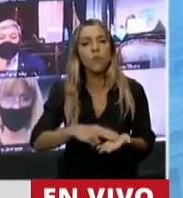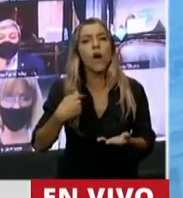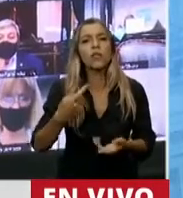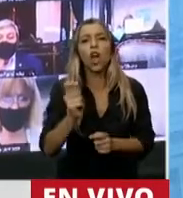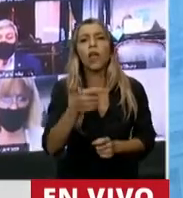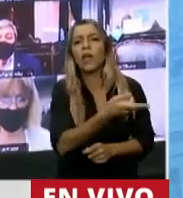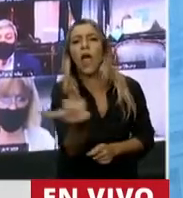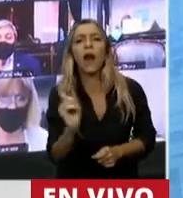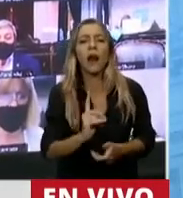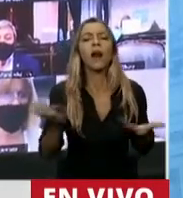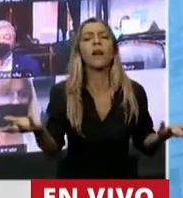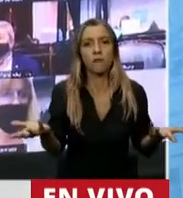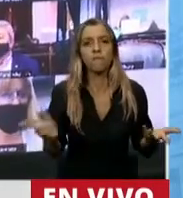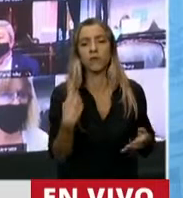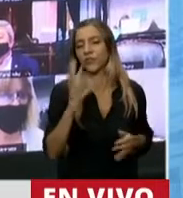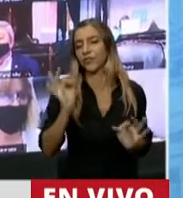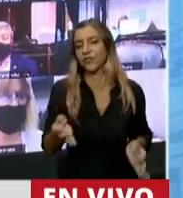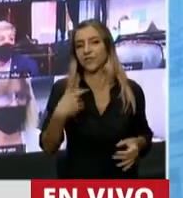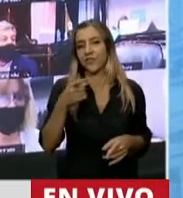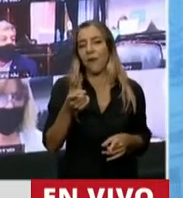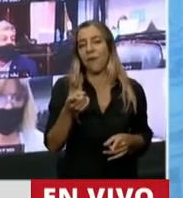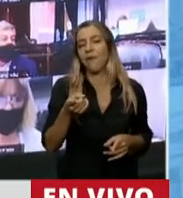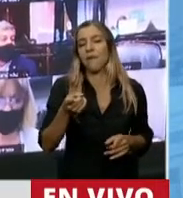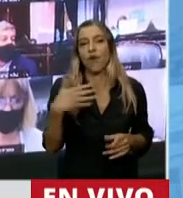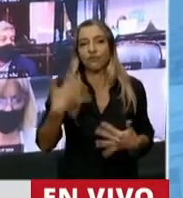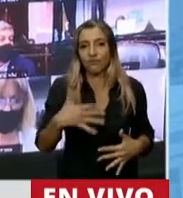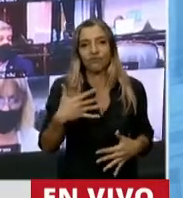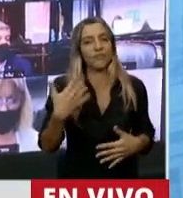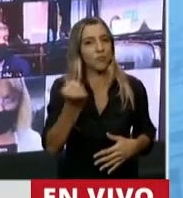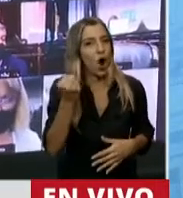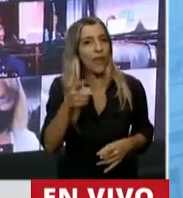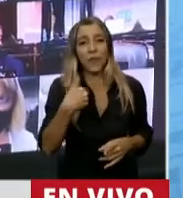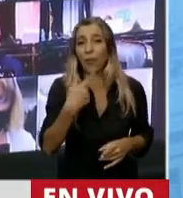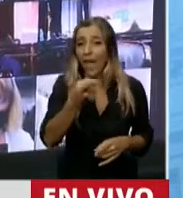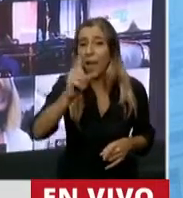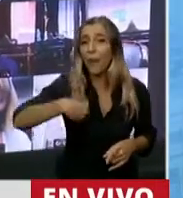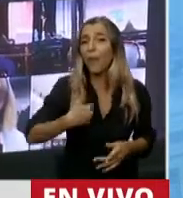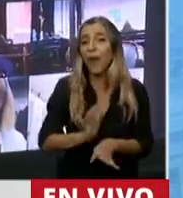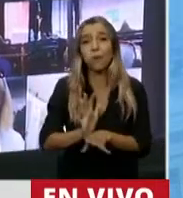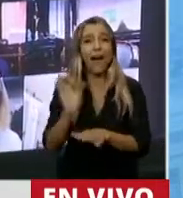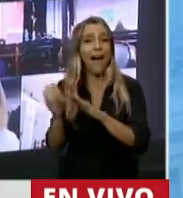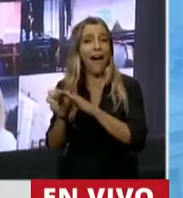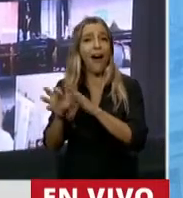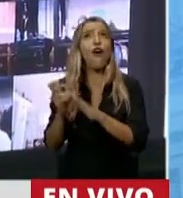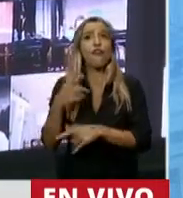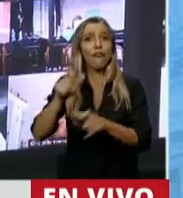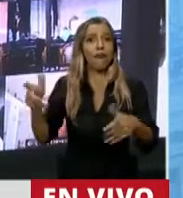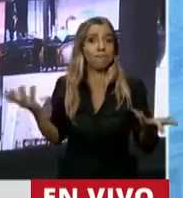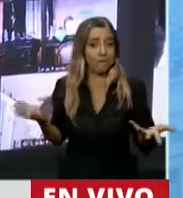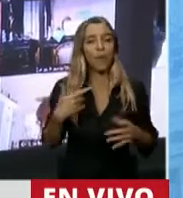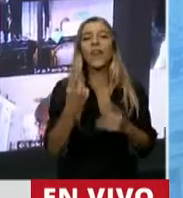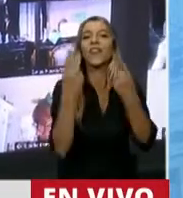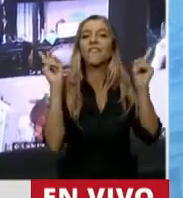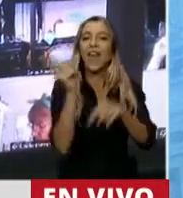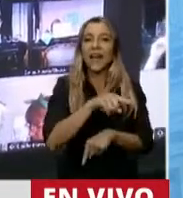es algo que debemos destacar. Se graban activos que alientan el ahorro nacional, a diferencia de bienes personales, donde los títulos públicos,